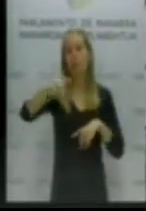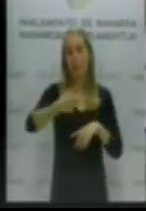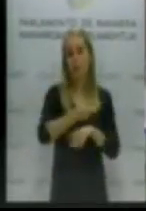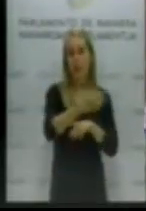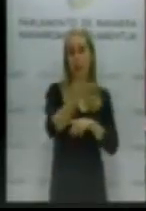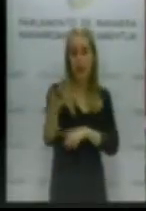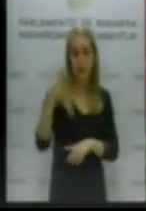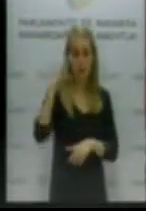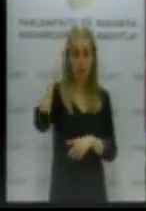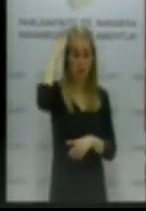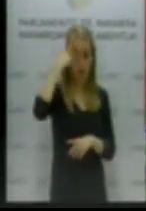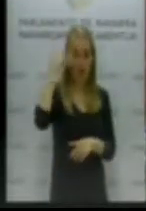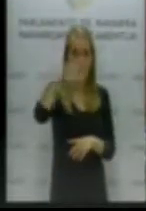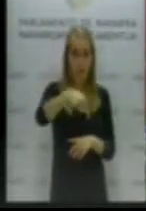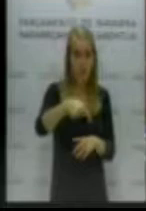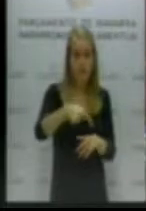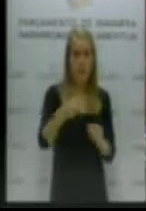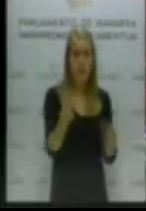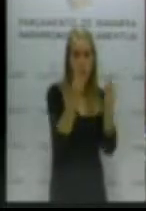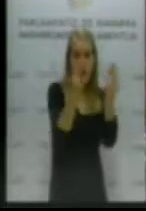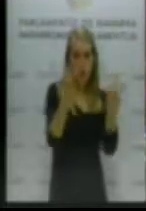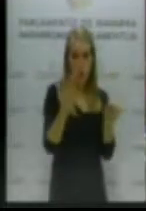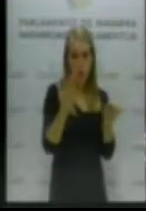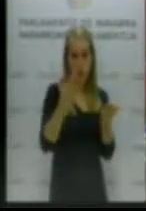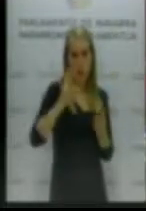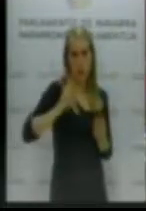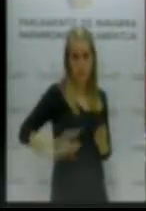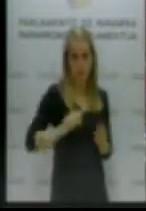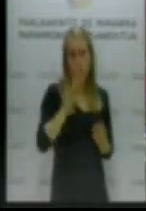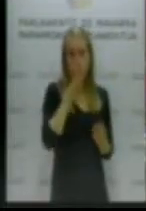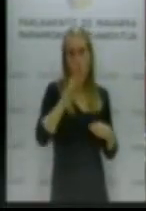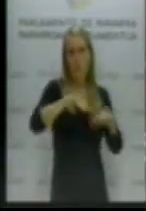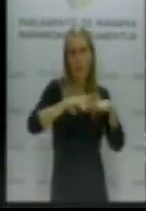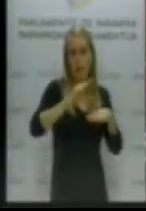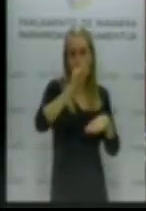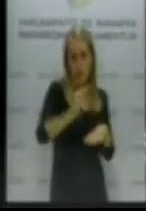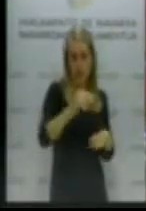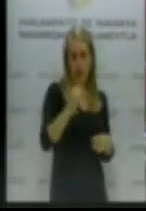en esta comunidad tienen unas pensiones mínimas.